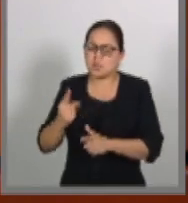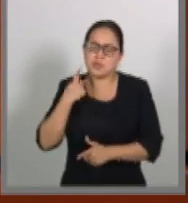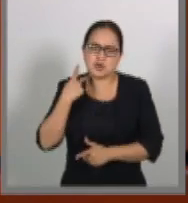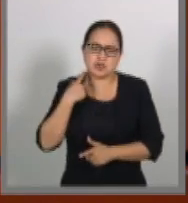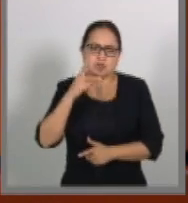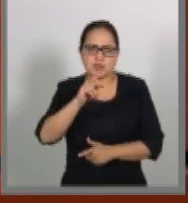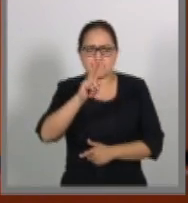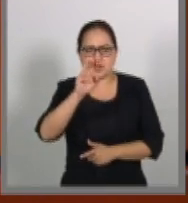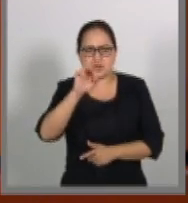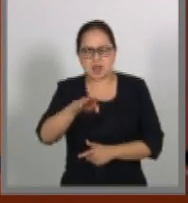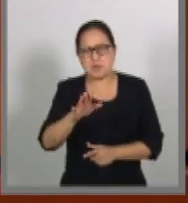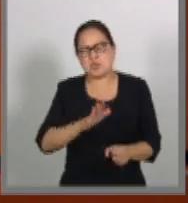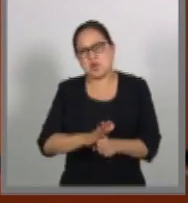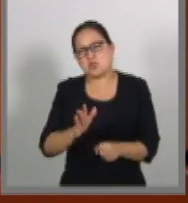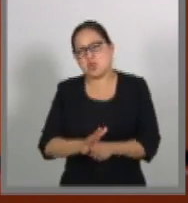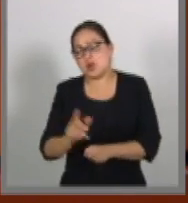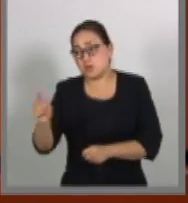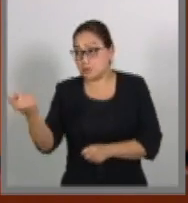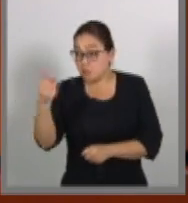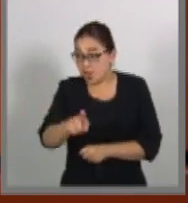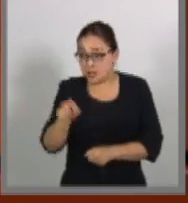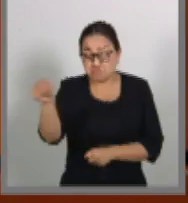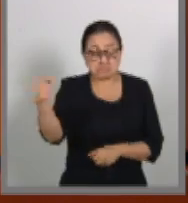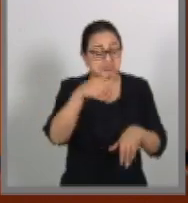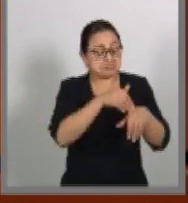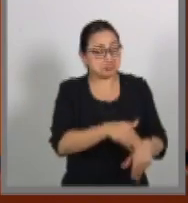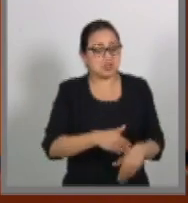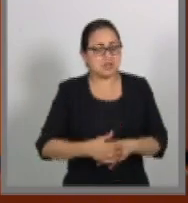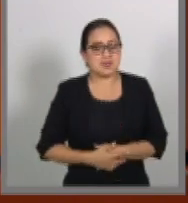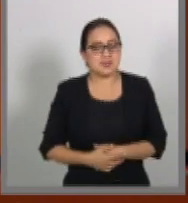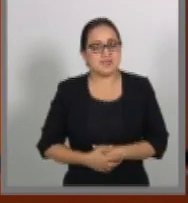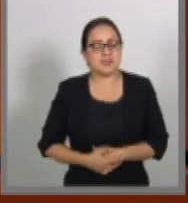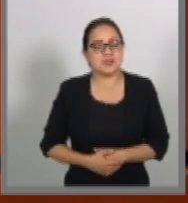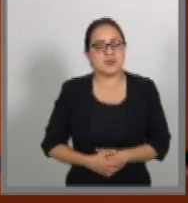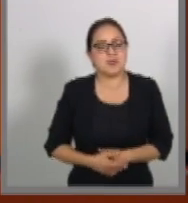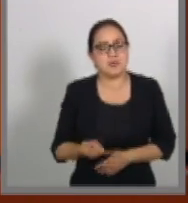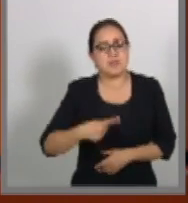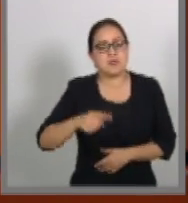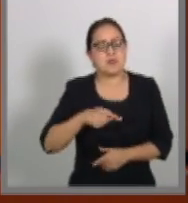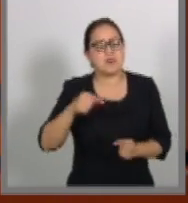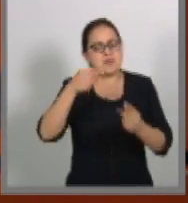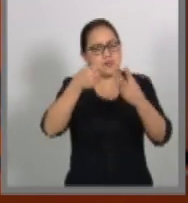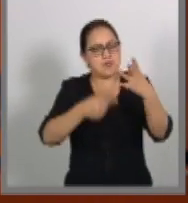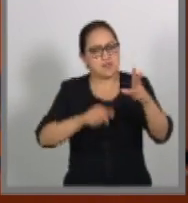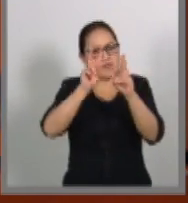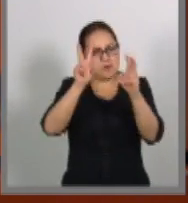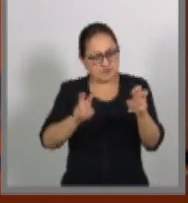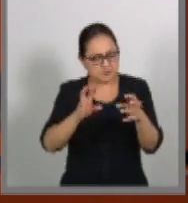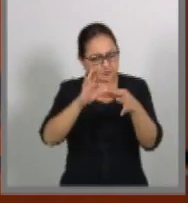a lo que sea cuando se lo digan. Vamos a tocar algunos temas.